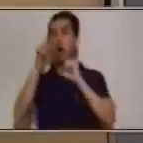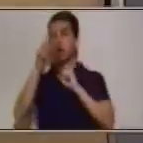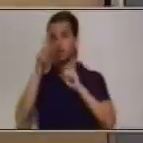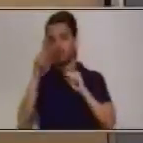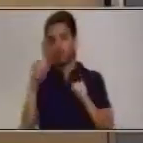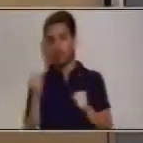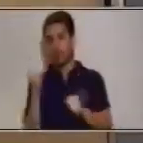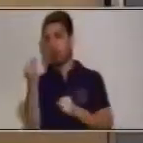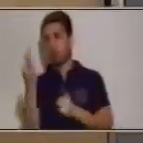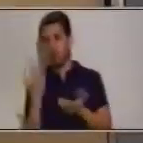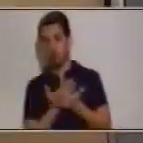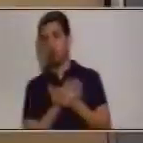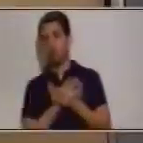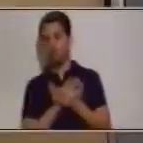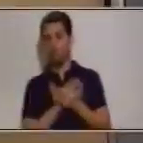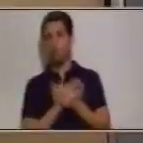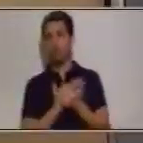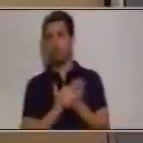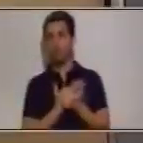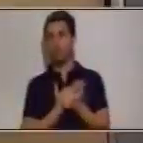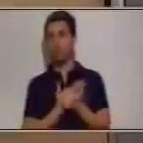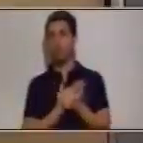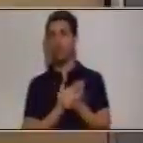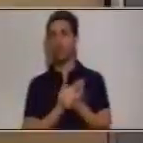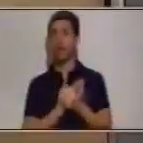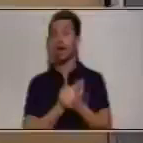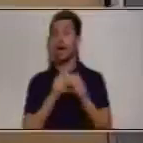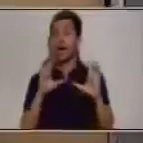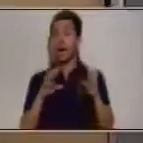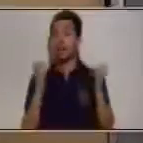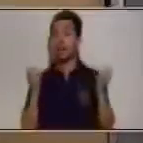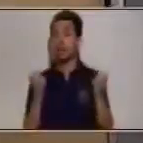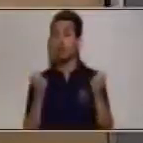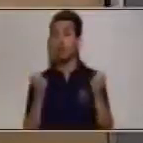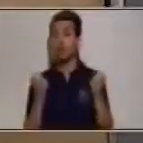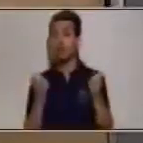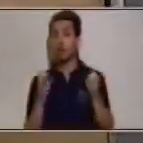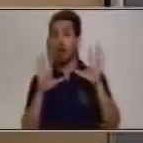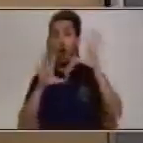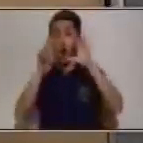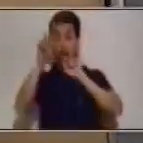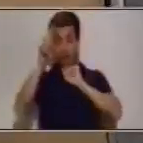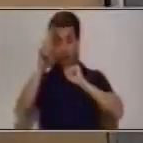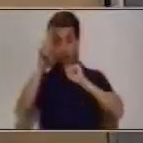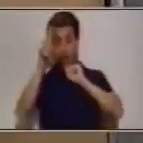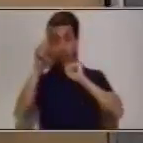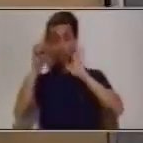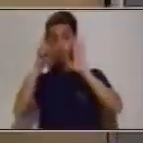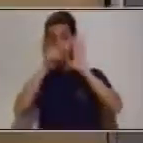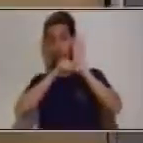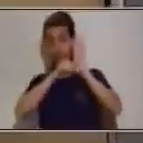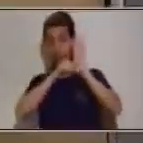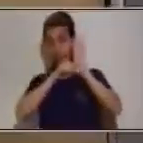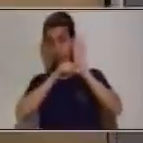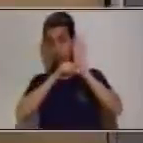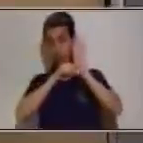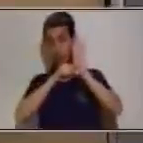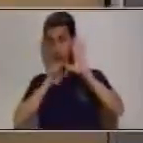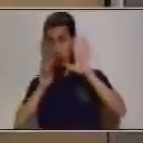once. A once. Por lo tanto once sí